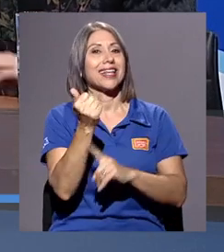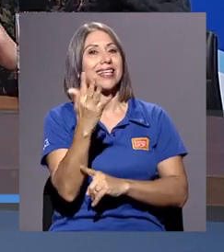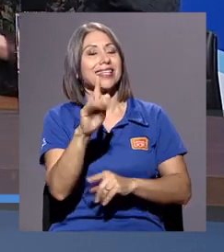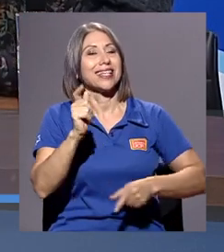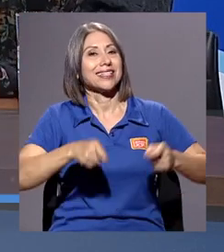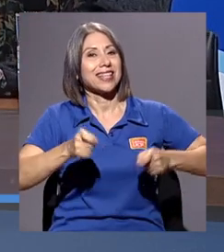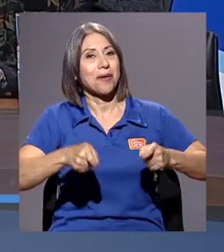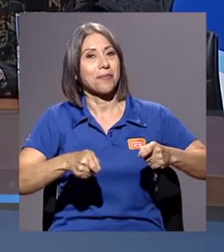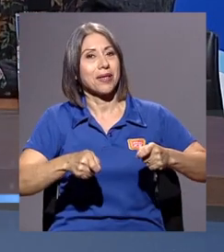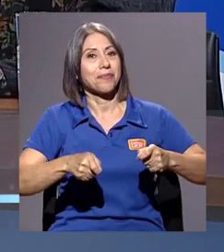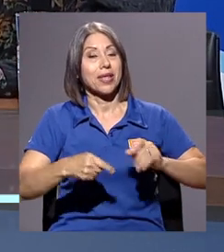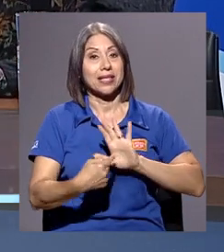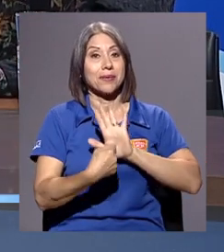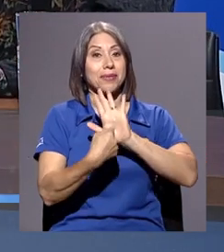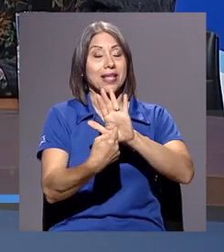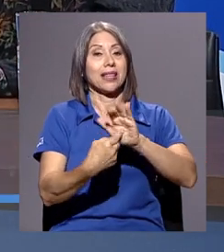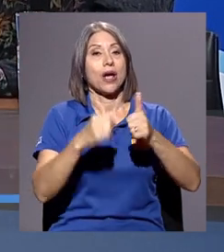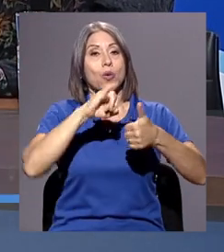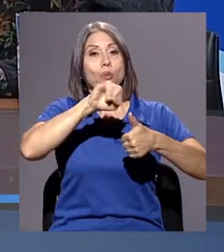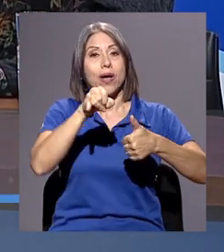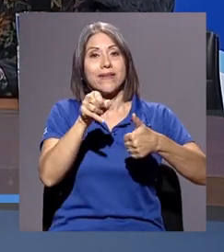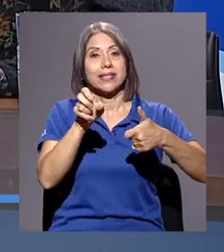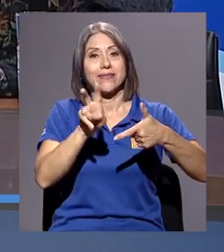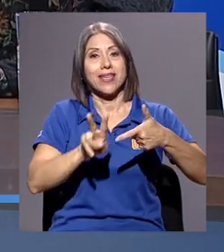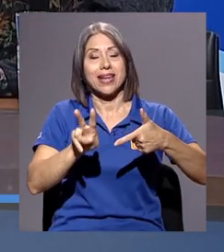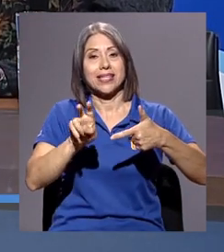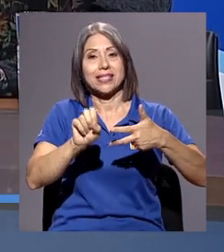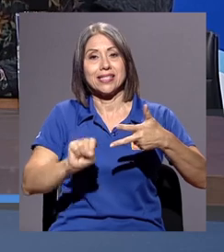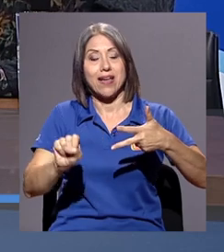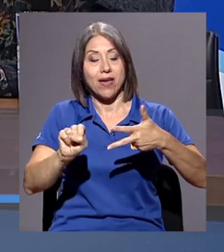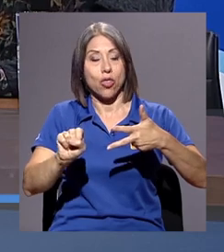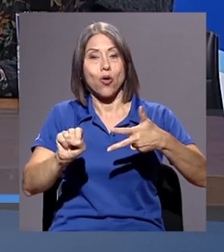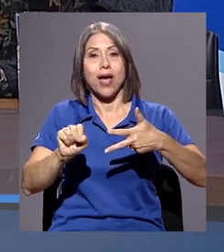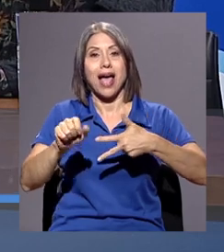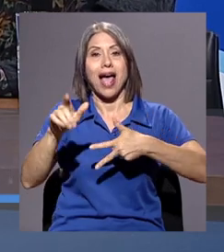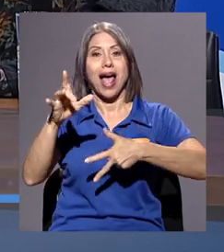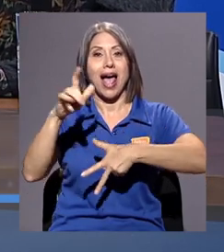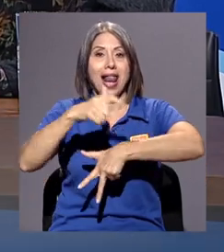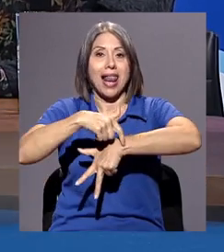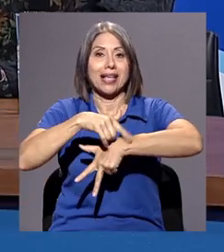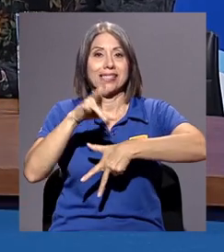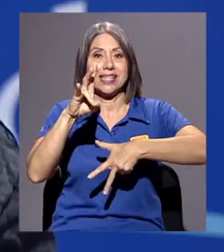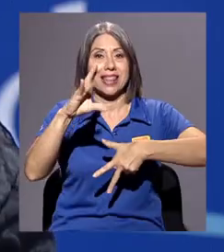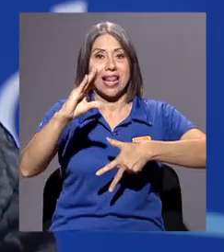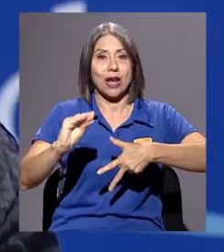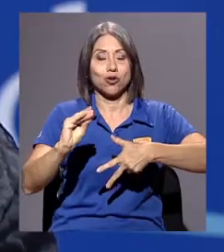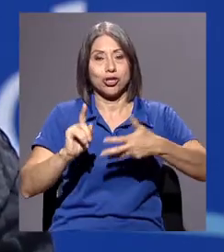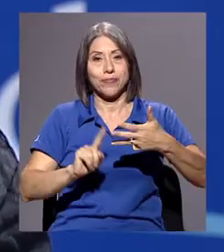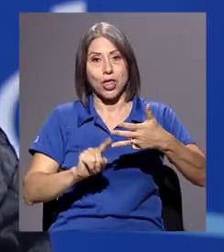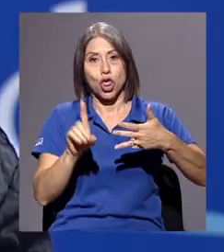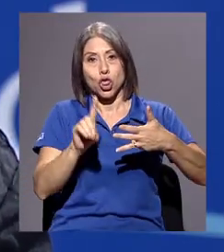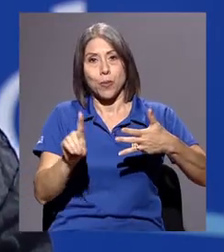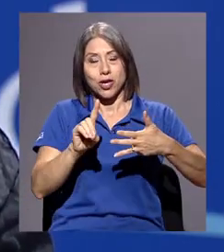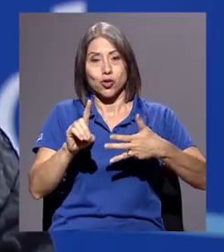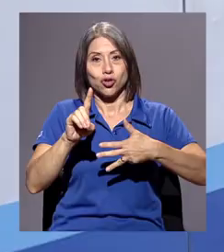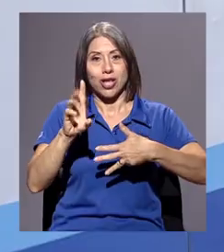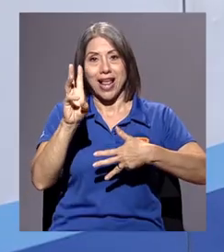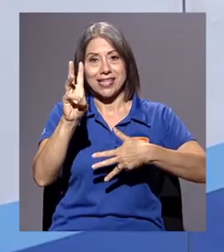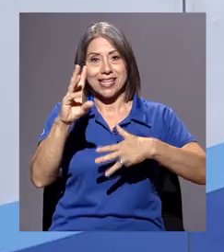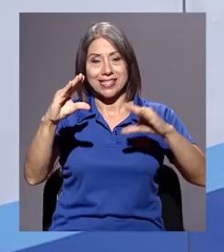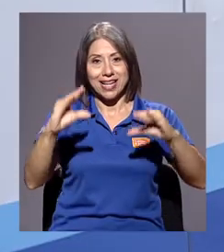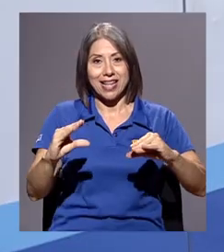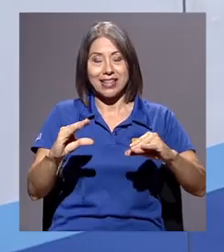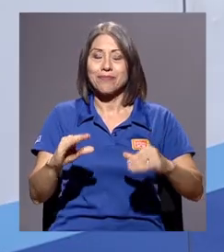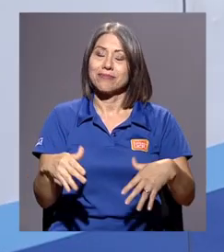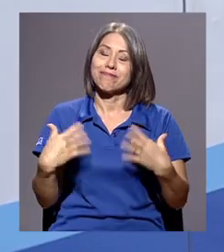15 de septiembre. Y las funciones son jueves, viernes y sábado a las 7 y los domingos es a las 6. Perfecto. María